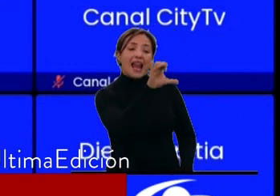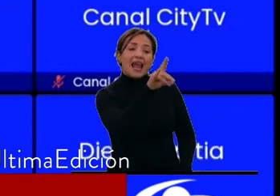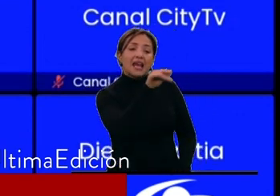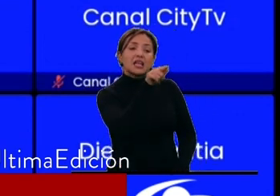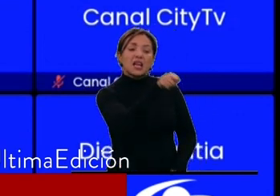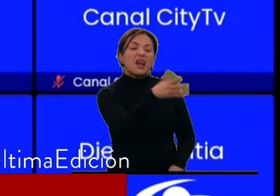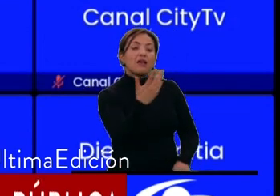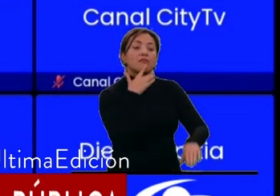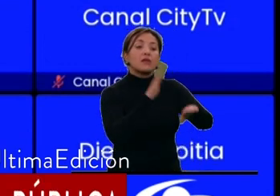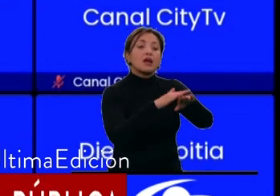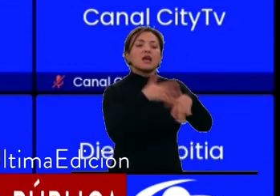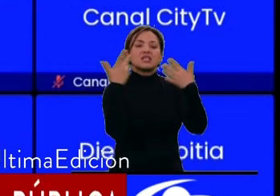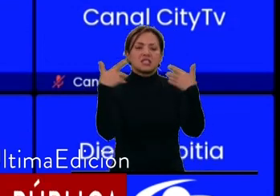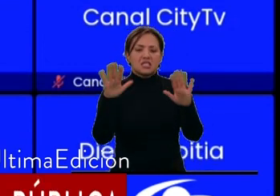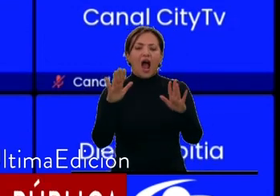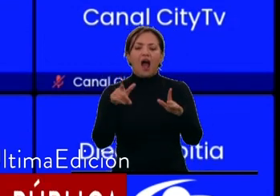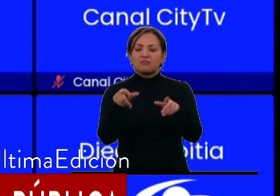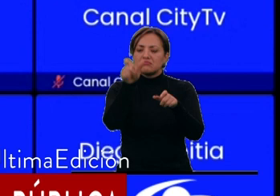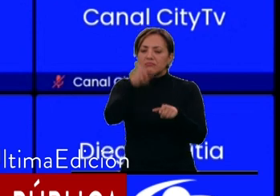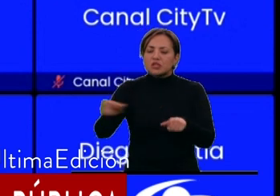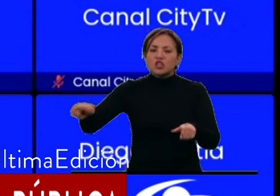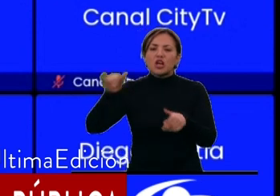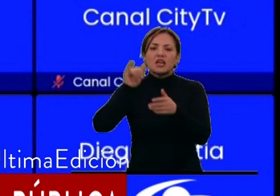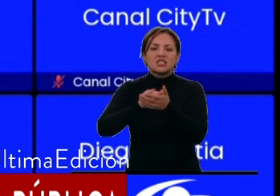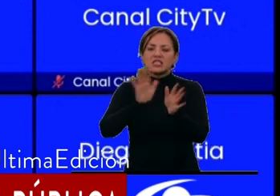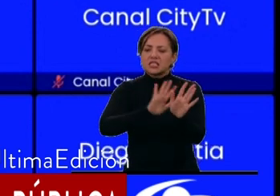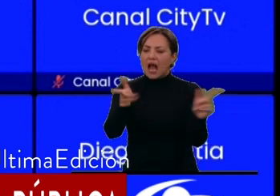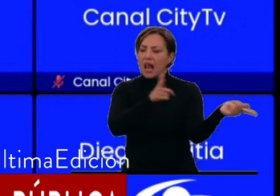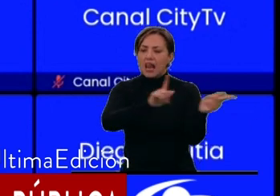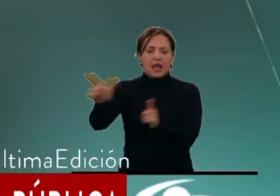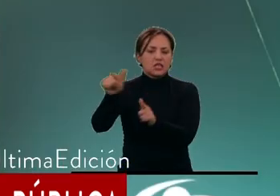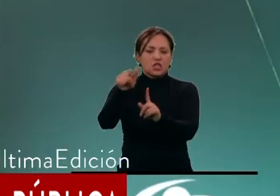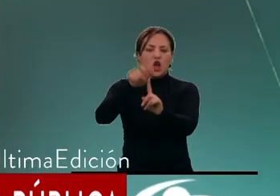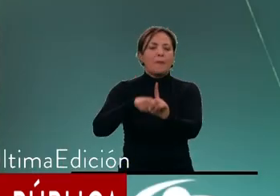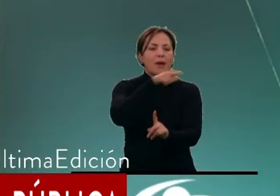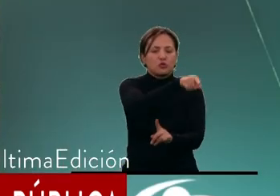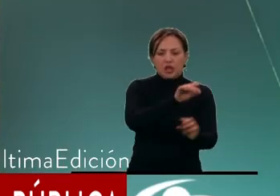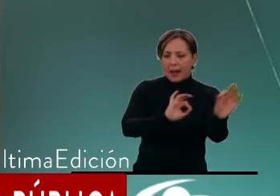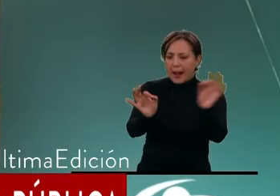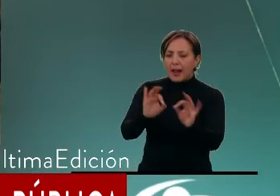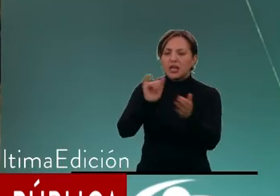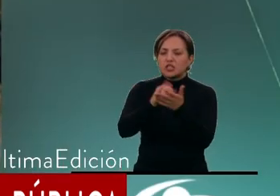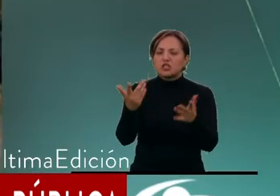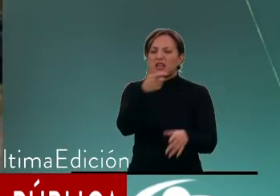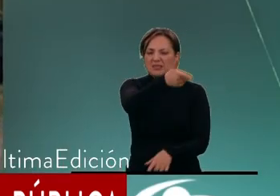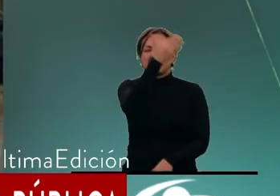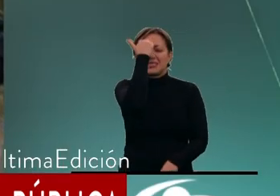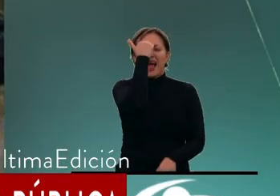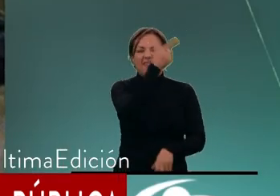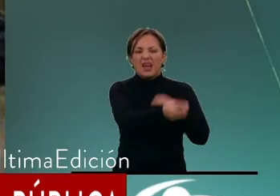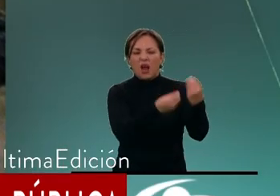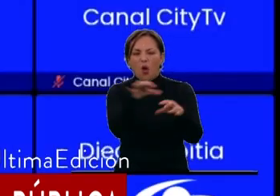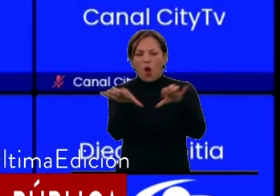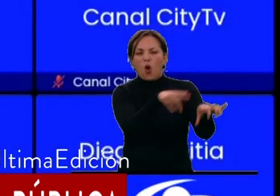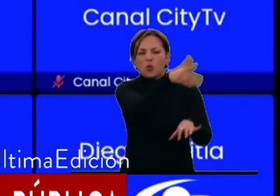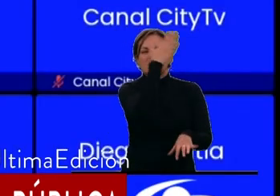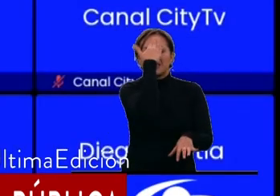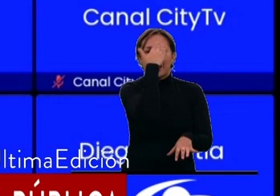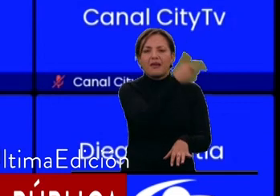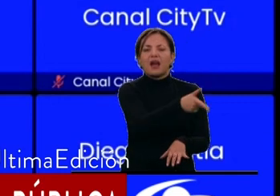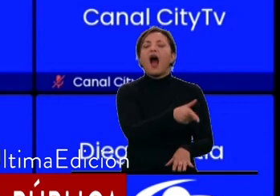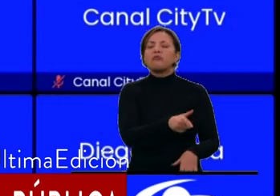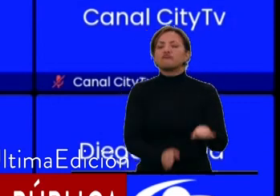cuerpos ya se encontraban listos para que los arreglaran y que usted hiciera lo que sabía hacer. lo que usted